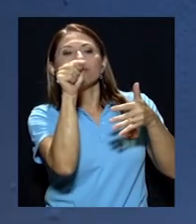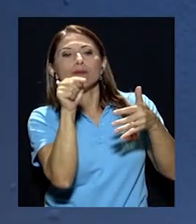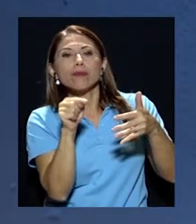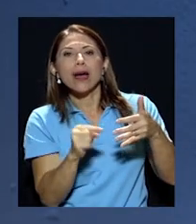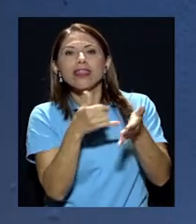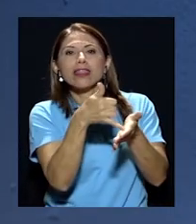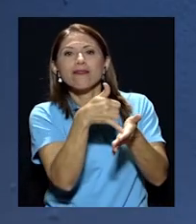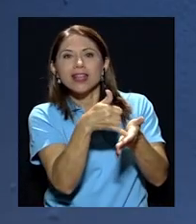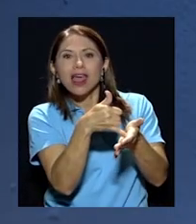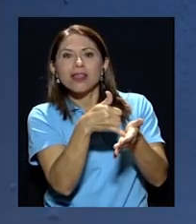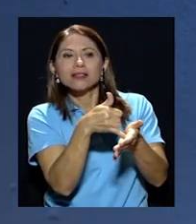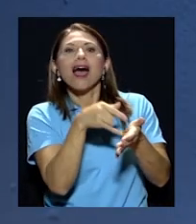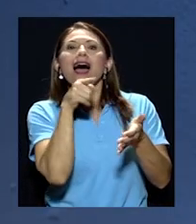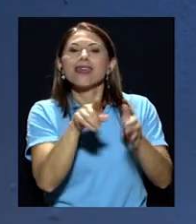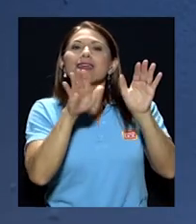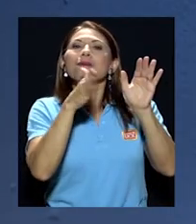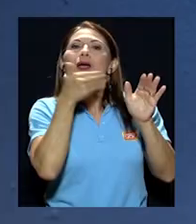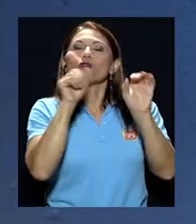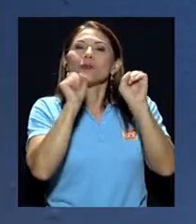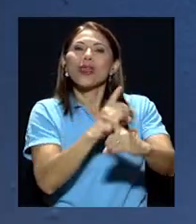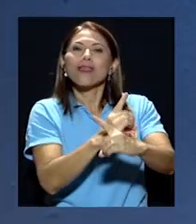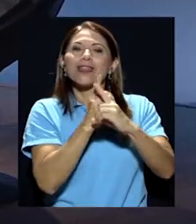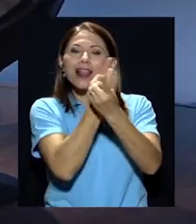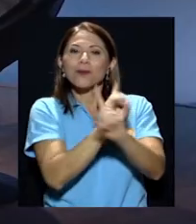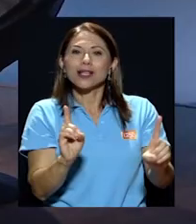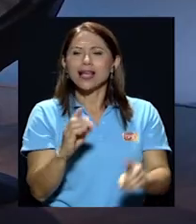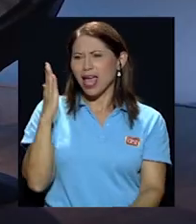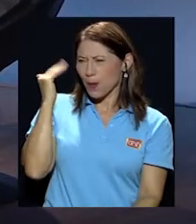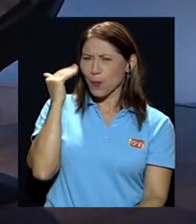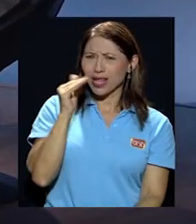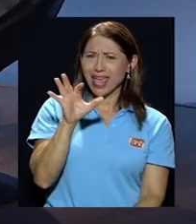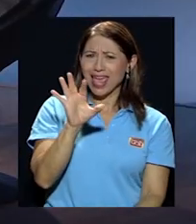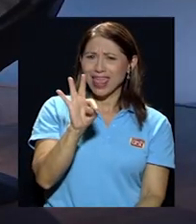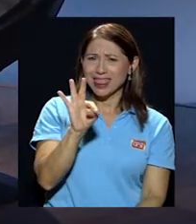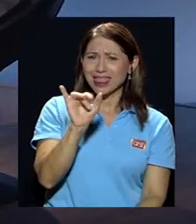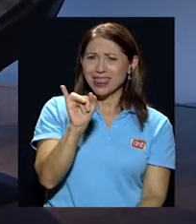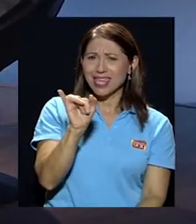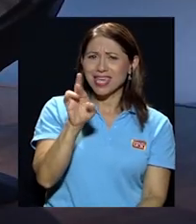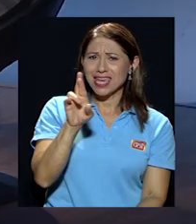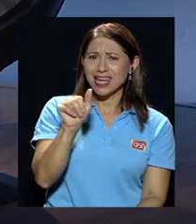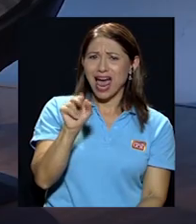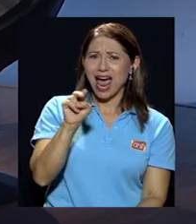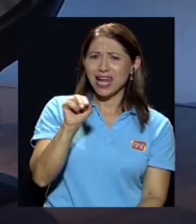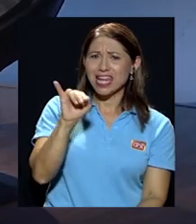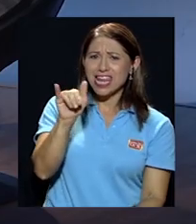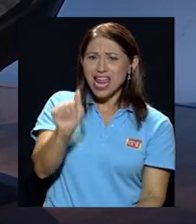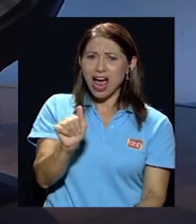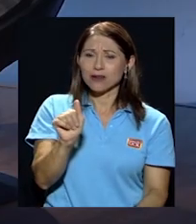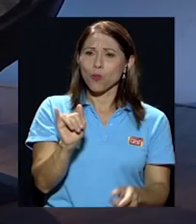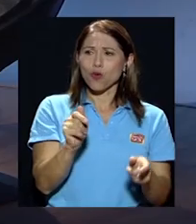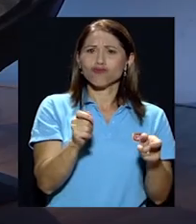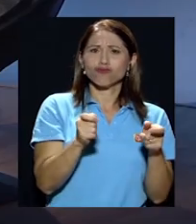creo que mejor se puede defender la ¿Y por qué tiranía, don Oscar? Porque hemos llegado al punto en donde